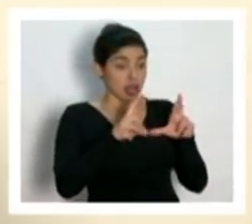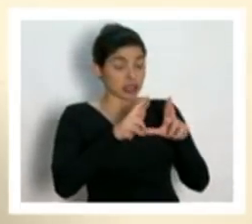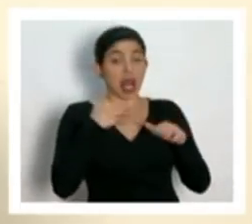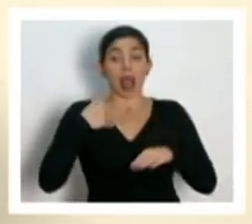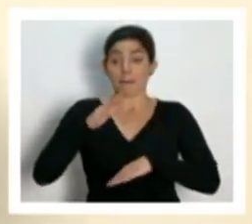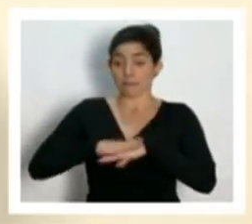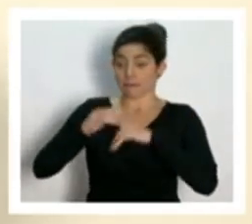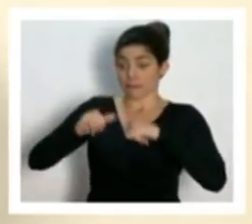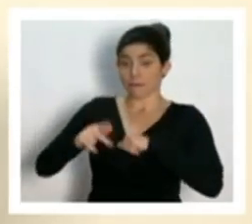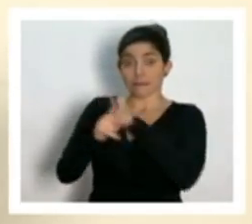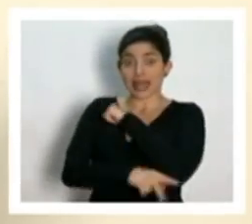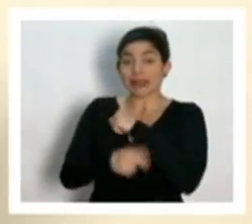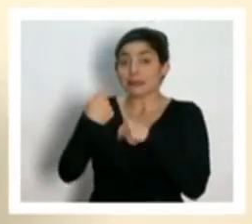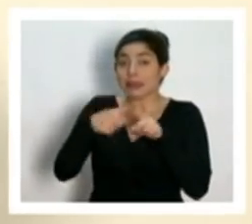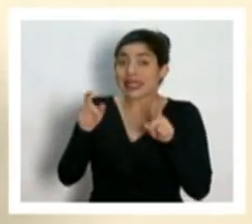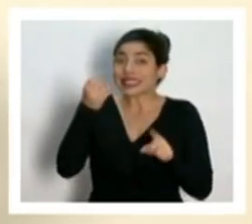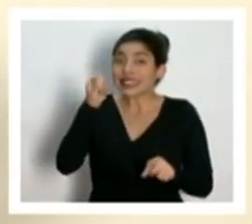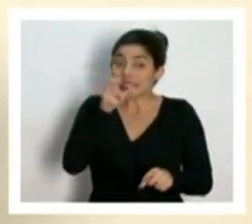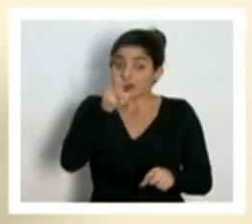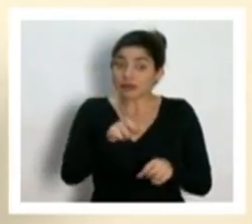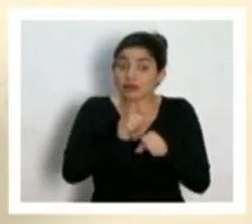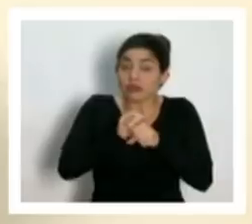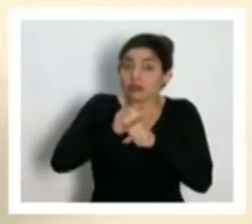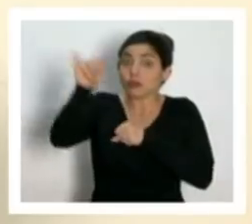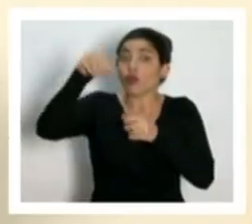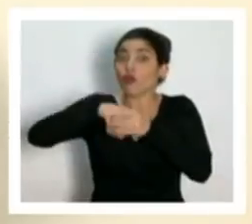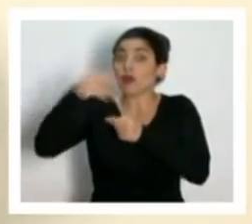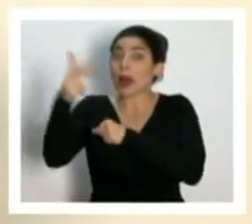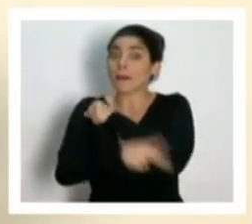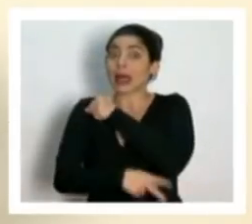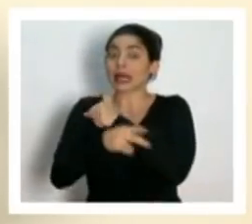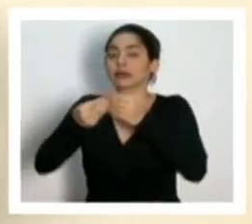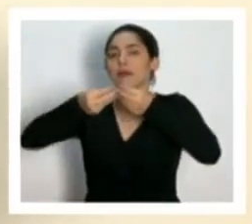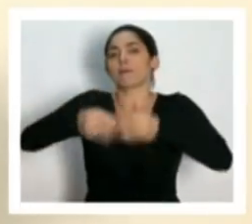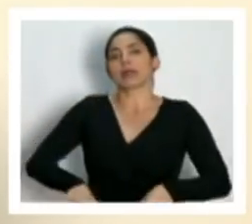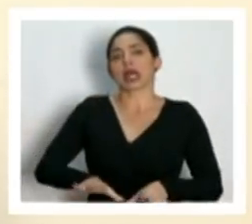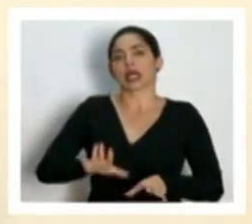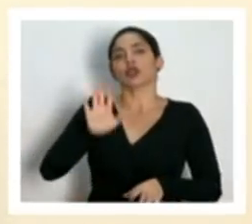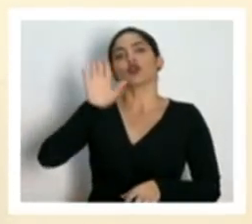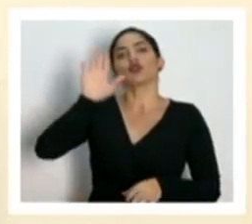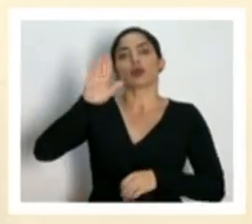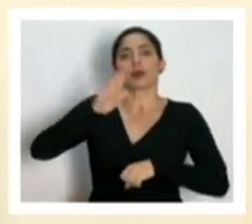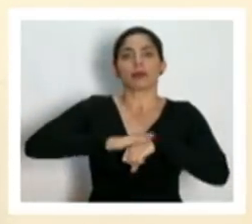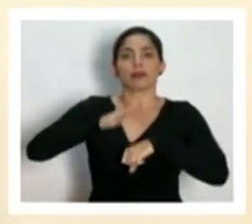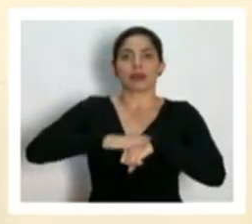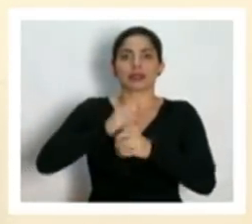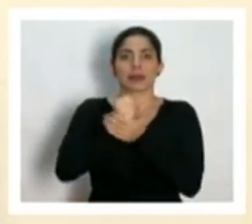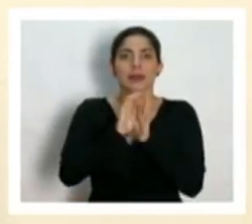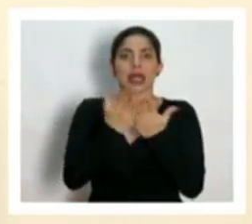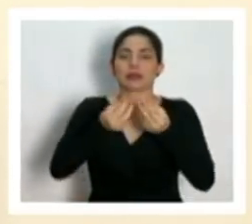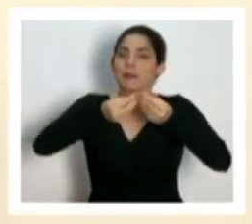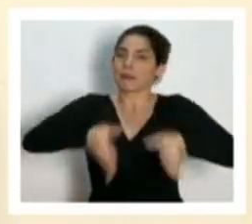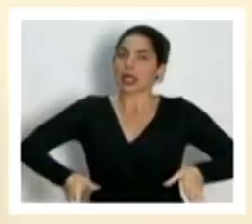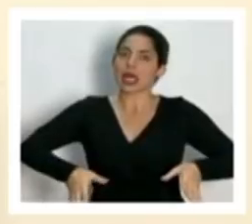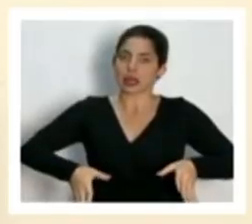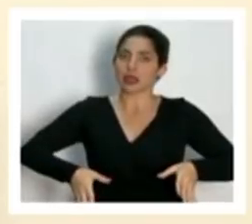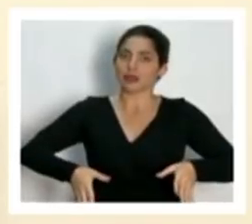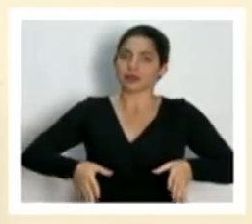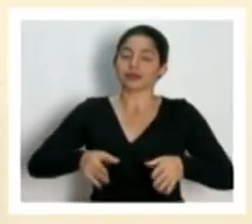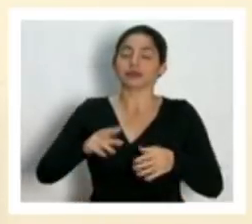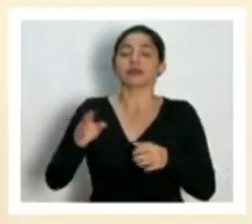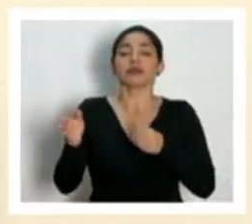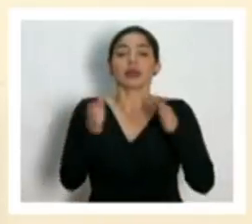el país que abandone el territorio nacional perderá automáticamente su estatus migratorio además